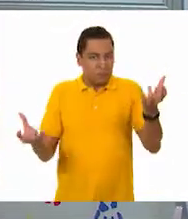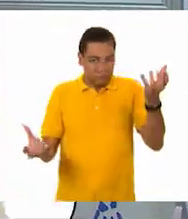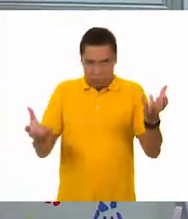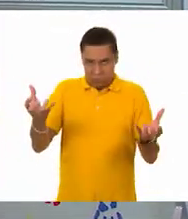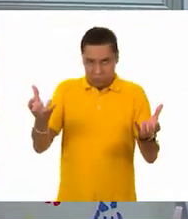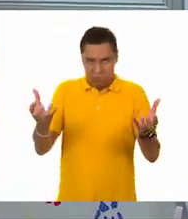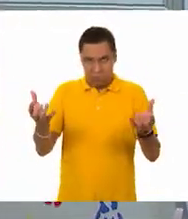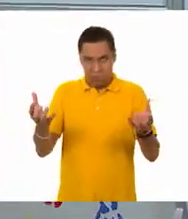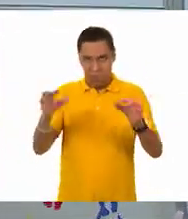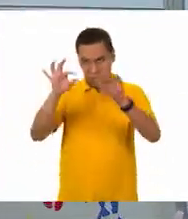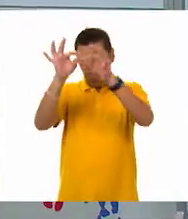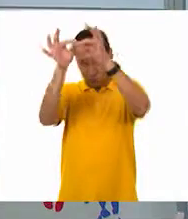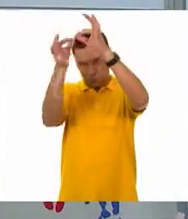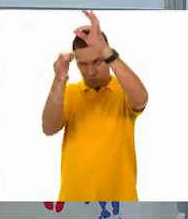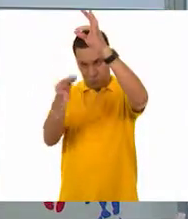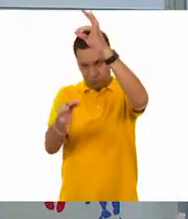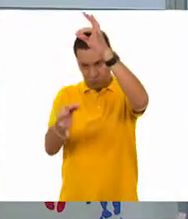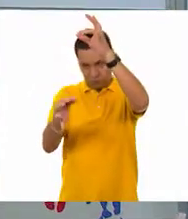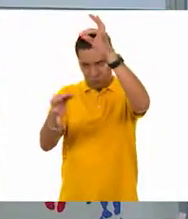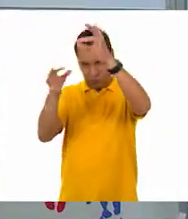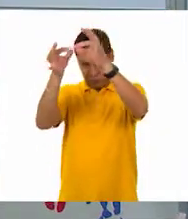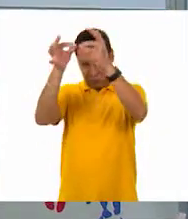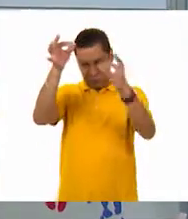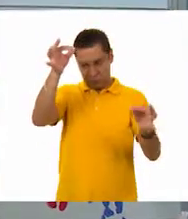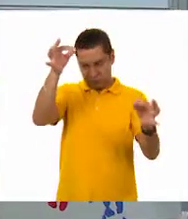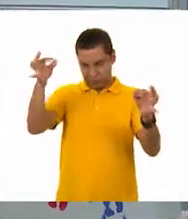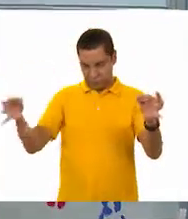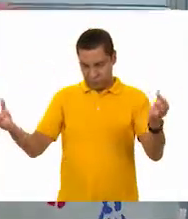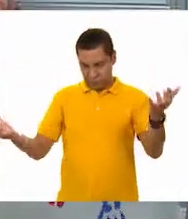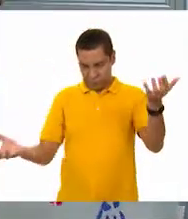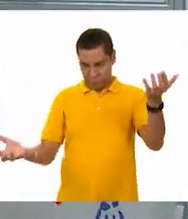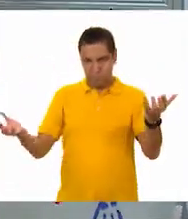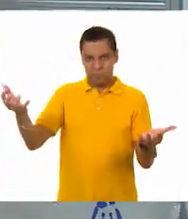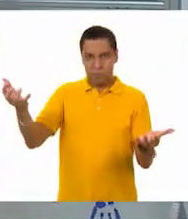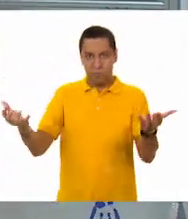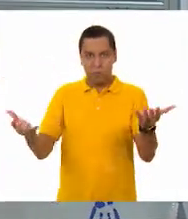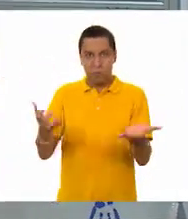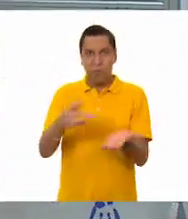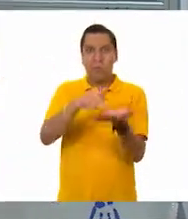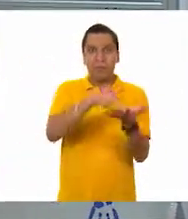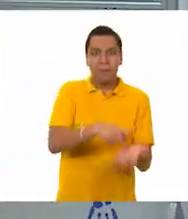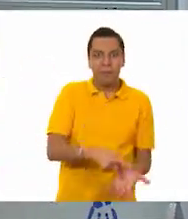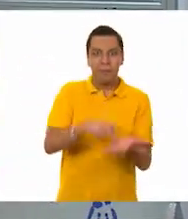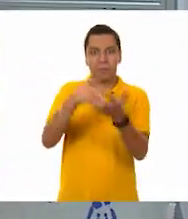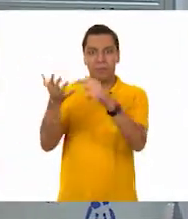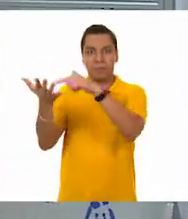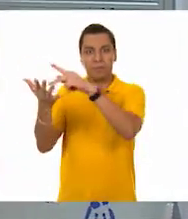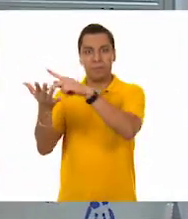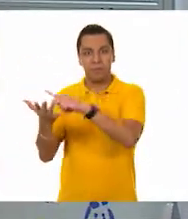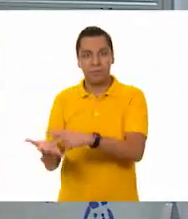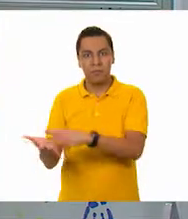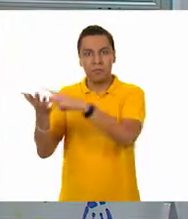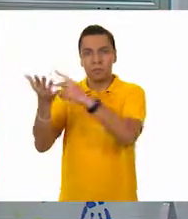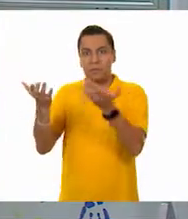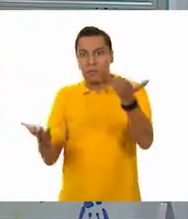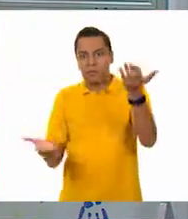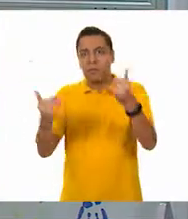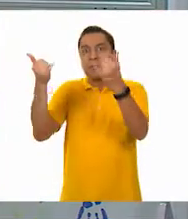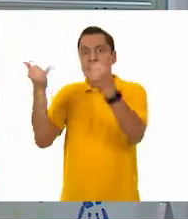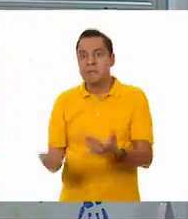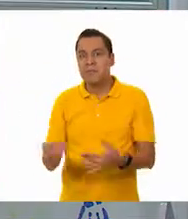¿Cómo identificamos cuál es el objeto que pesa más? Es muy sencillo. El objeto que pesa más...